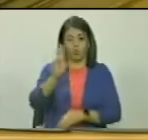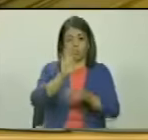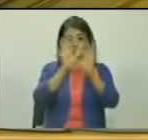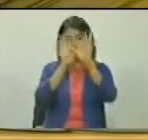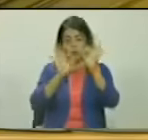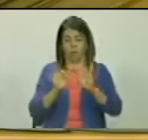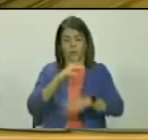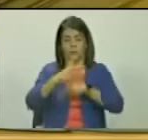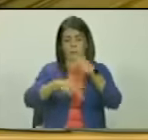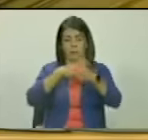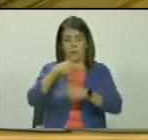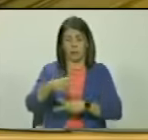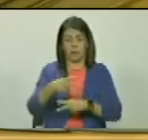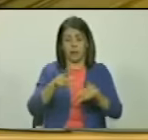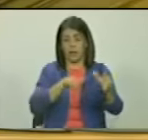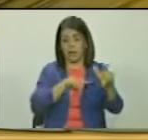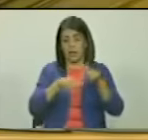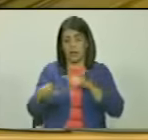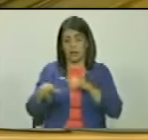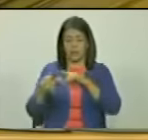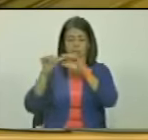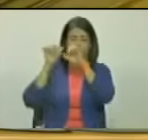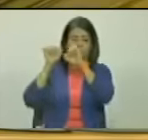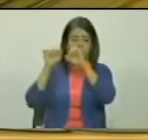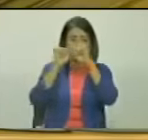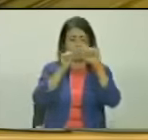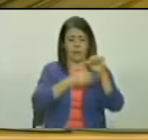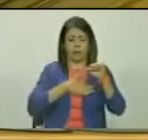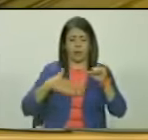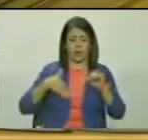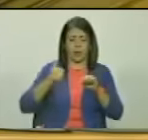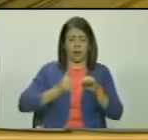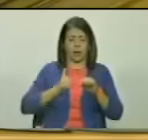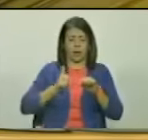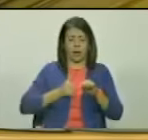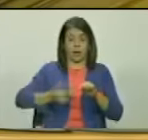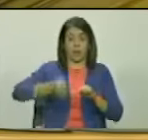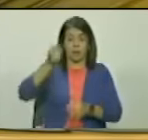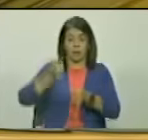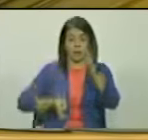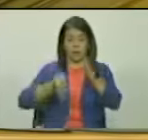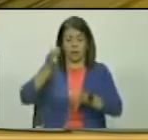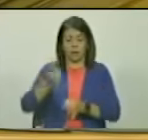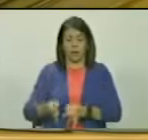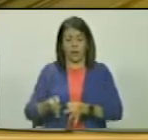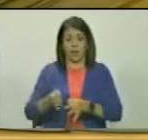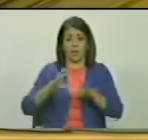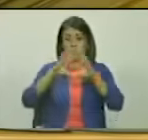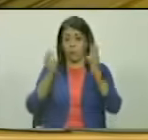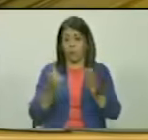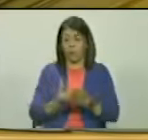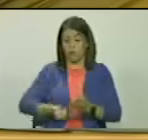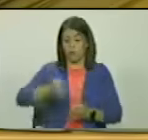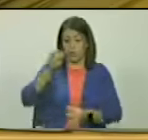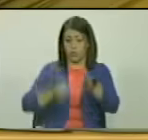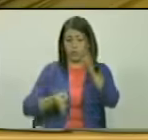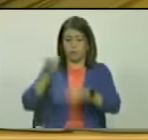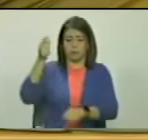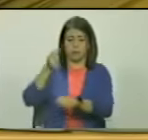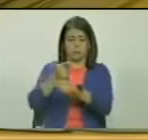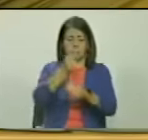medios procesales disponibles para rechazar las pretensiones de cualquier tribunal o corte incluido los tribunales